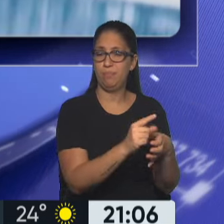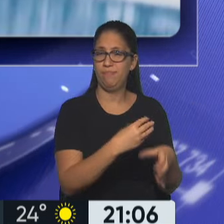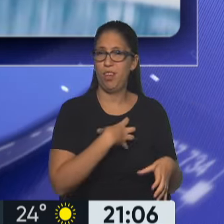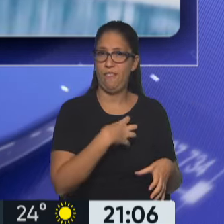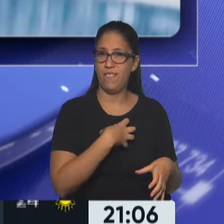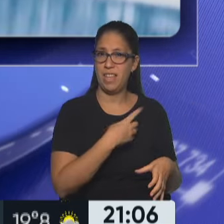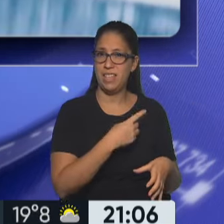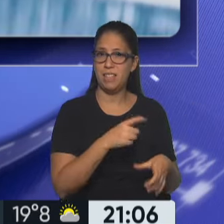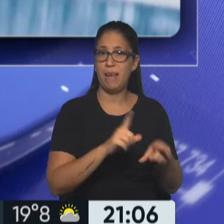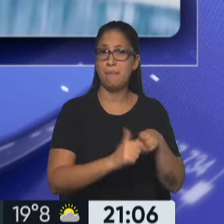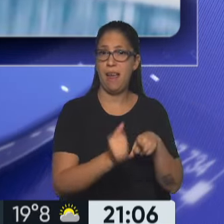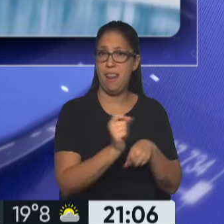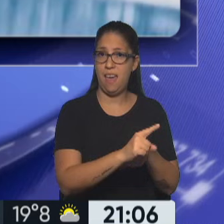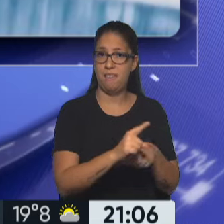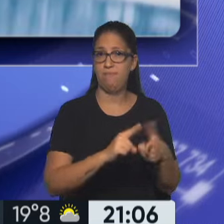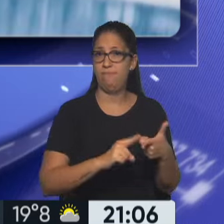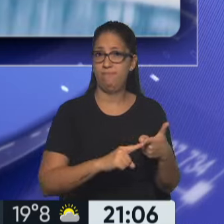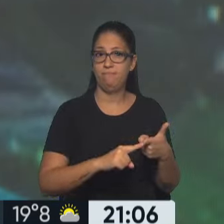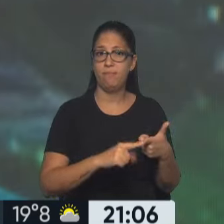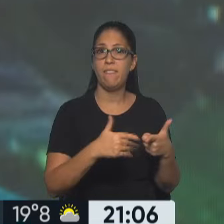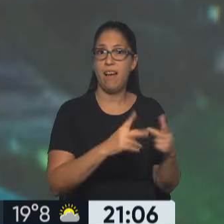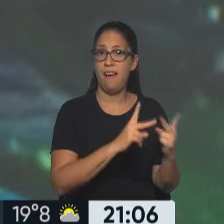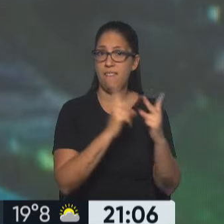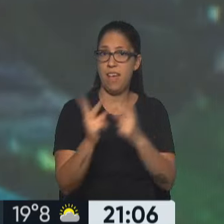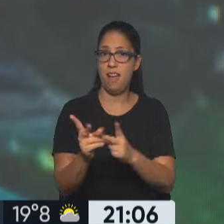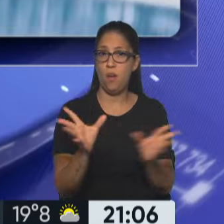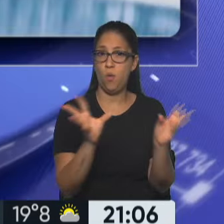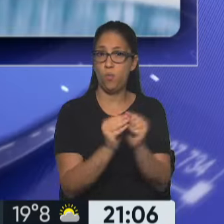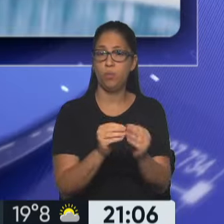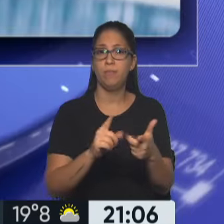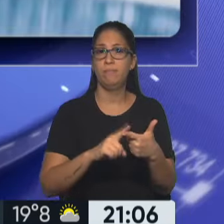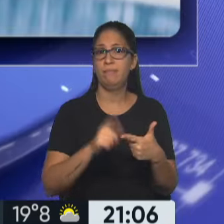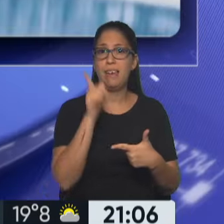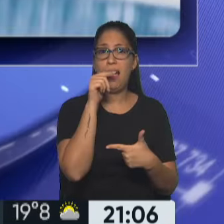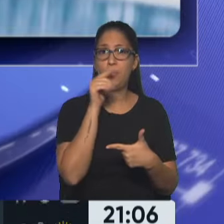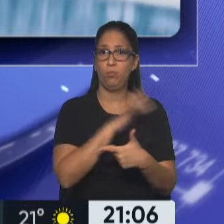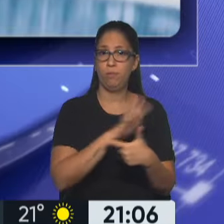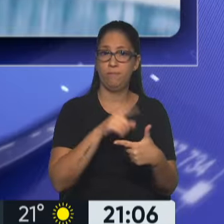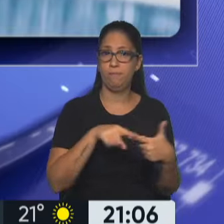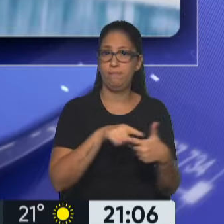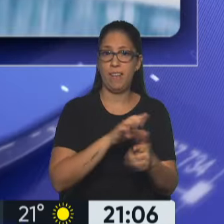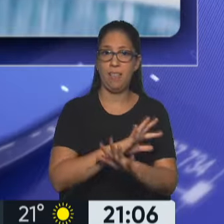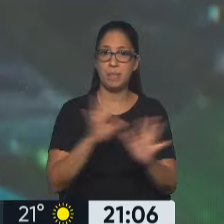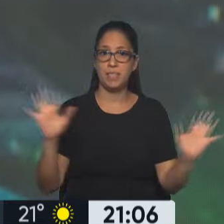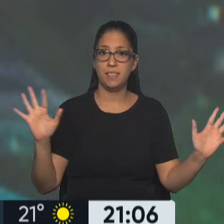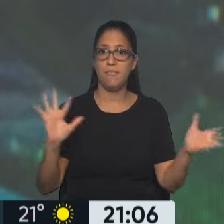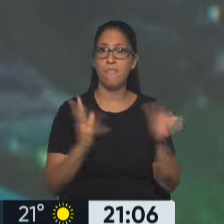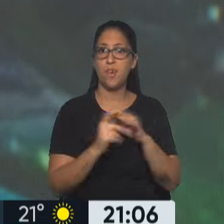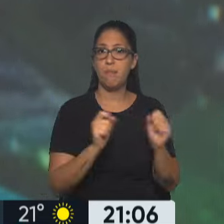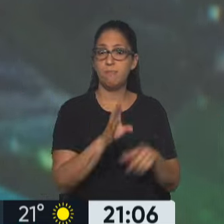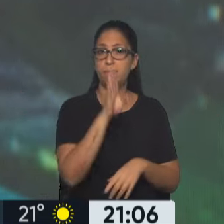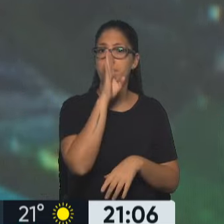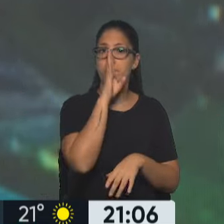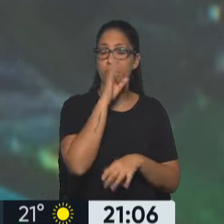confianza, su hermana, Karina Miley. Exacto, que va a viajar con él. Y Santiago Caputo. Exacto. Ahí debe estar el discurso. Es su estilo, hermético